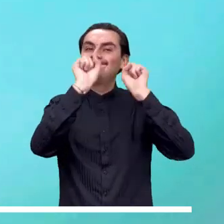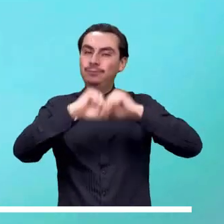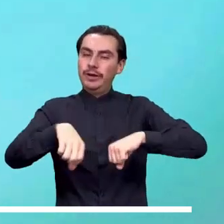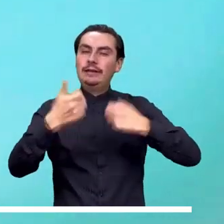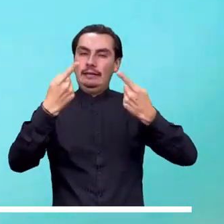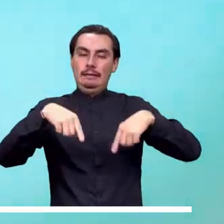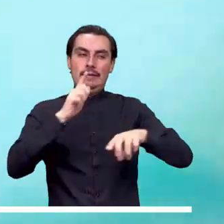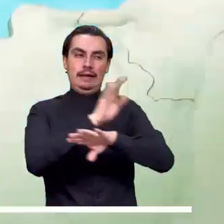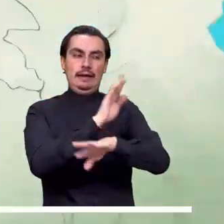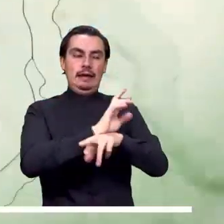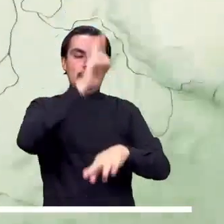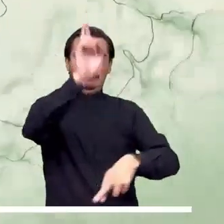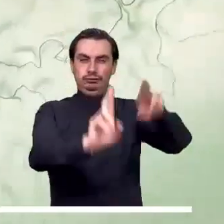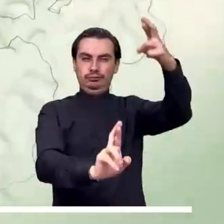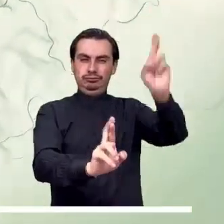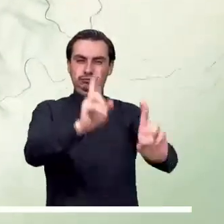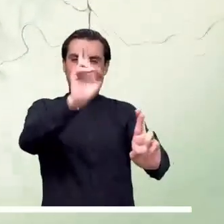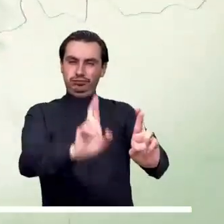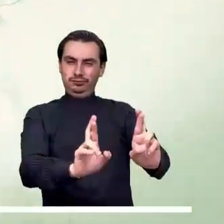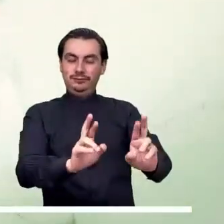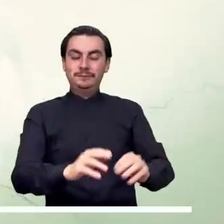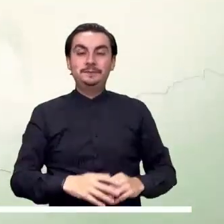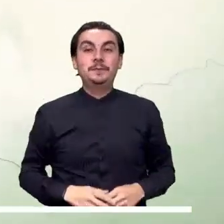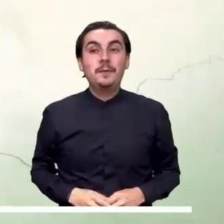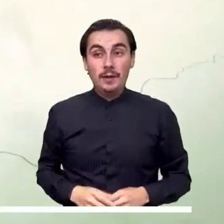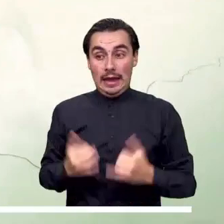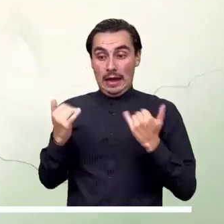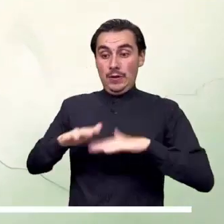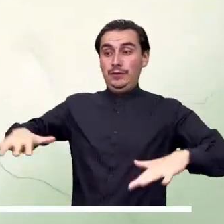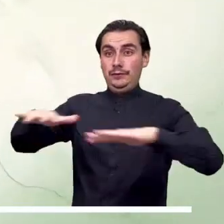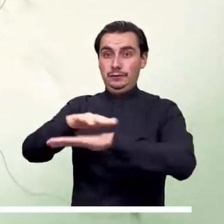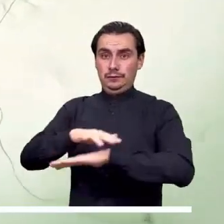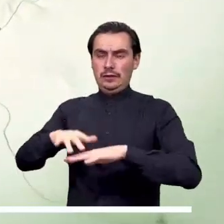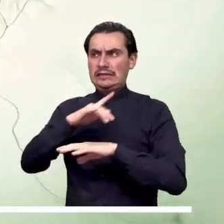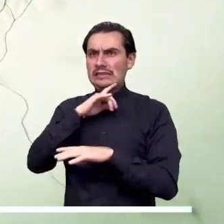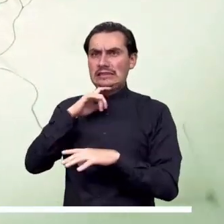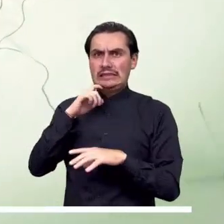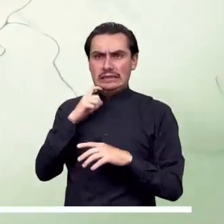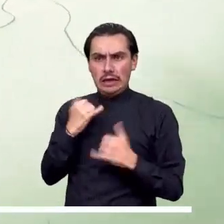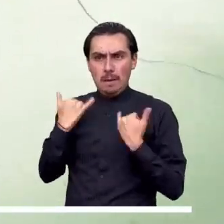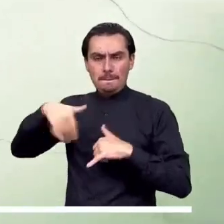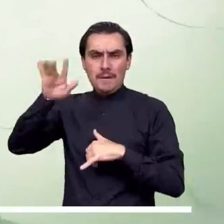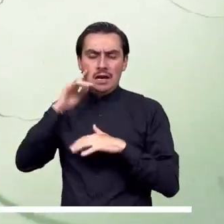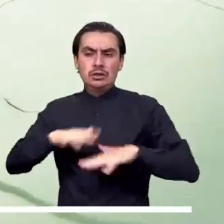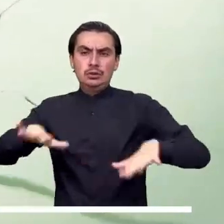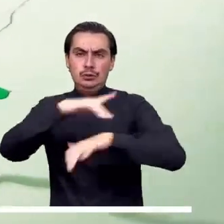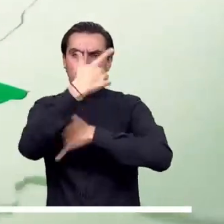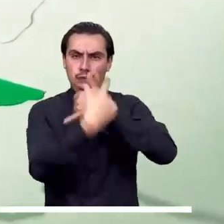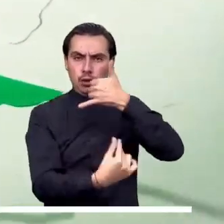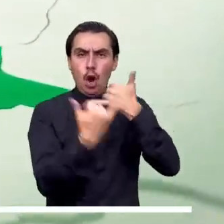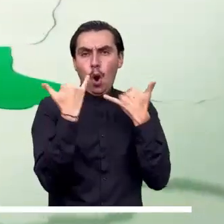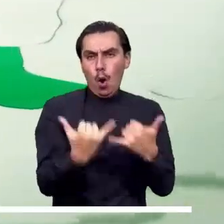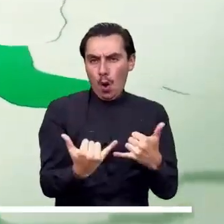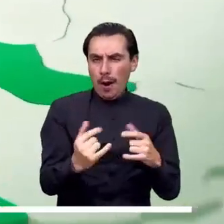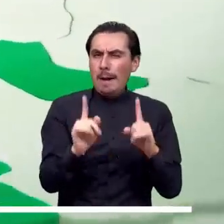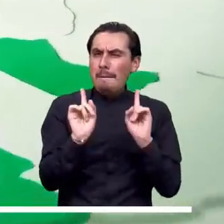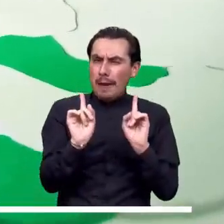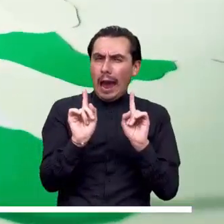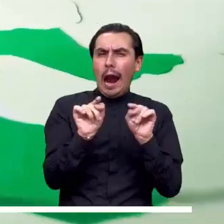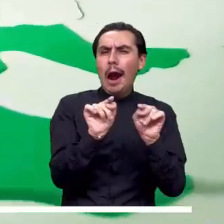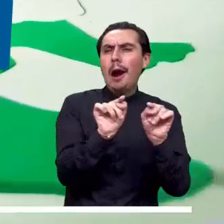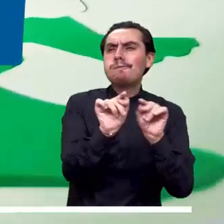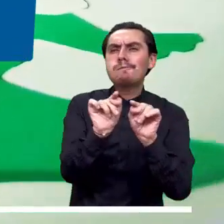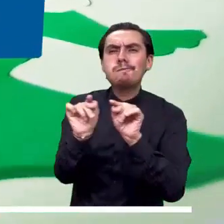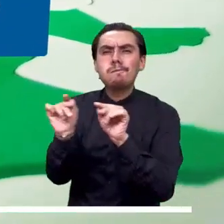algunas descargas durante la tarde. Las condiciones secas y los cielos despejados serán la tendencia en el Pacífico, sin